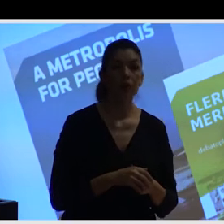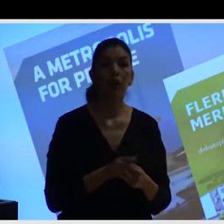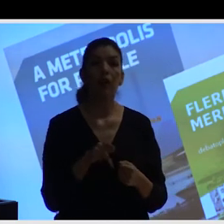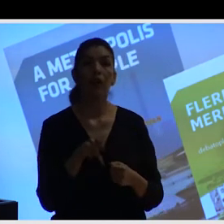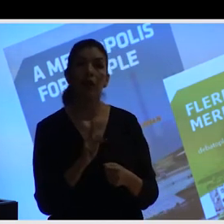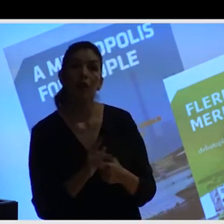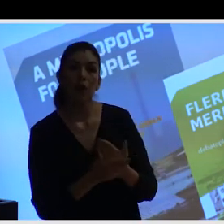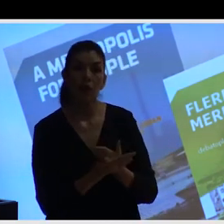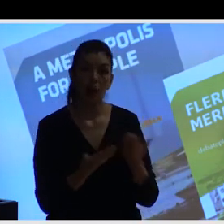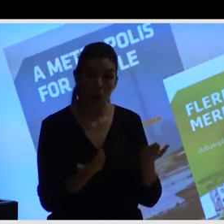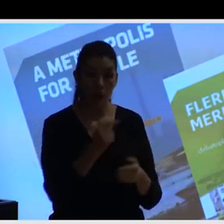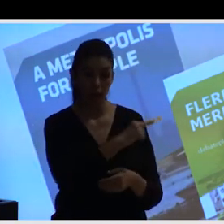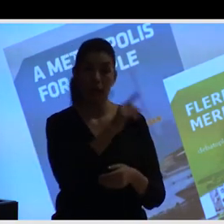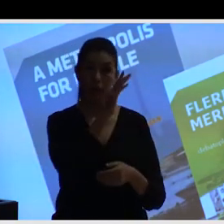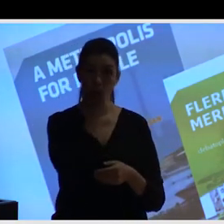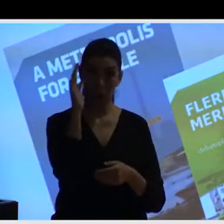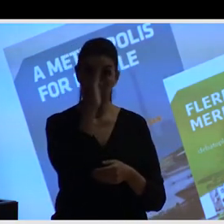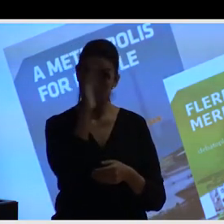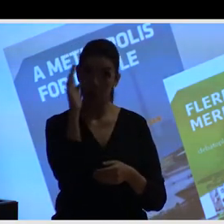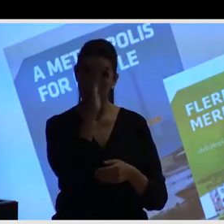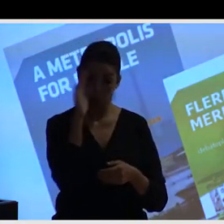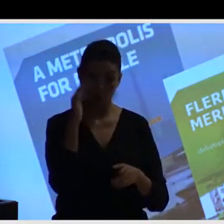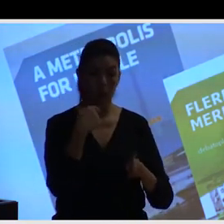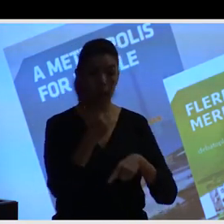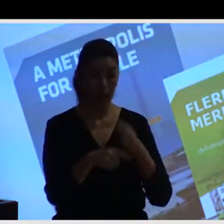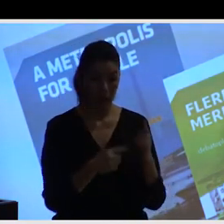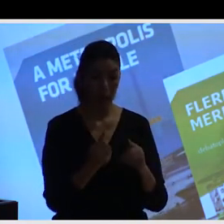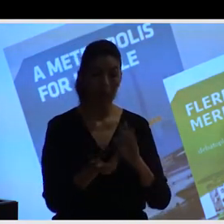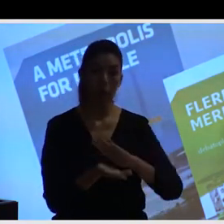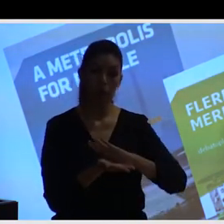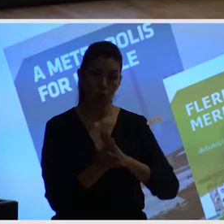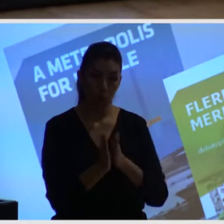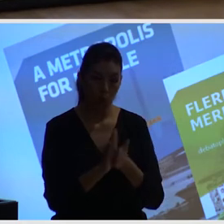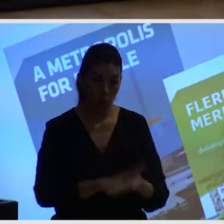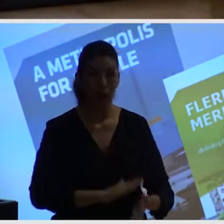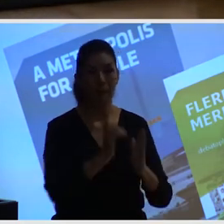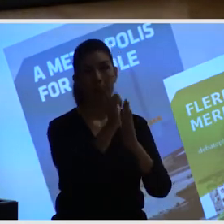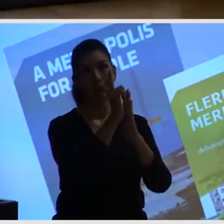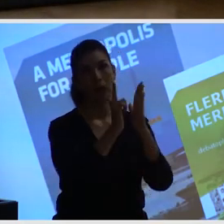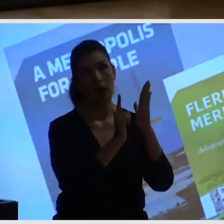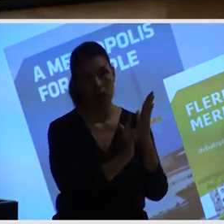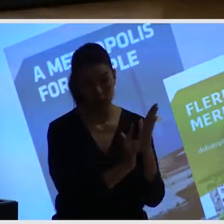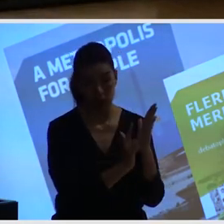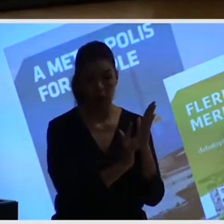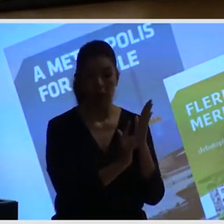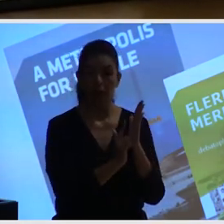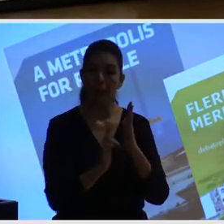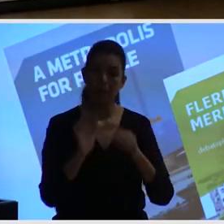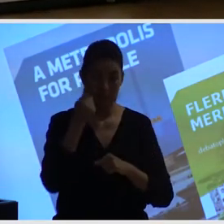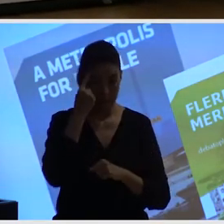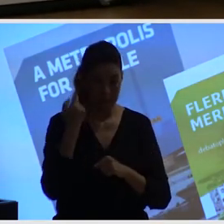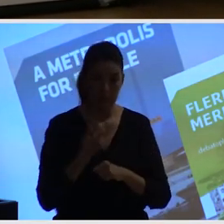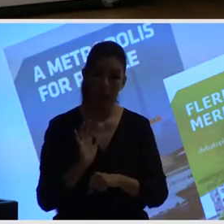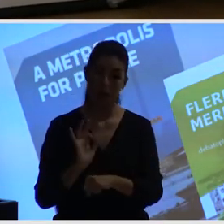política municipal para peatones y bicicletas de Copenhagen. Ahora, todo esto se ha hecho a partir de este